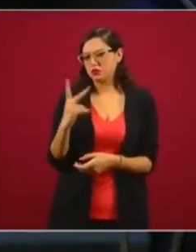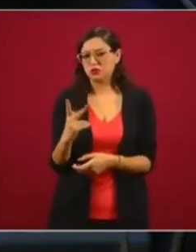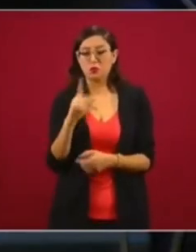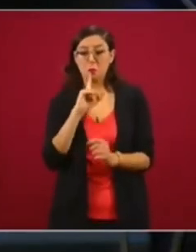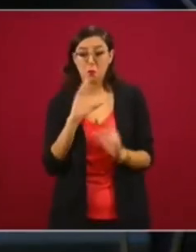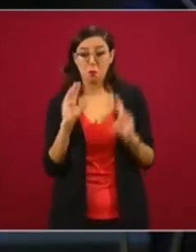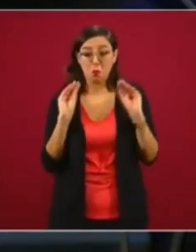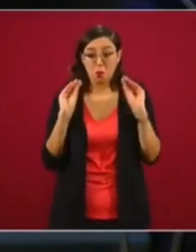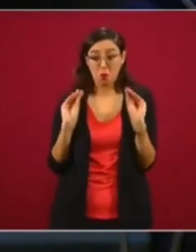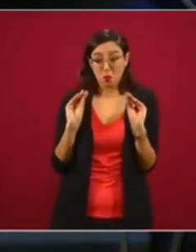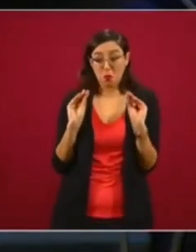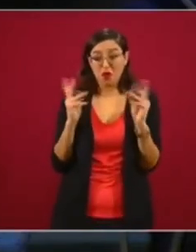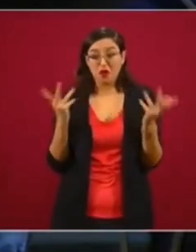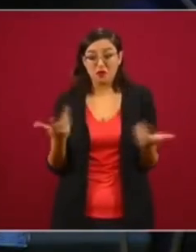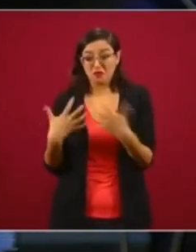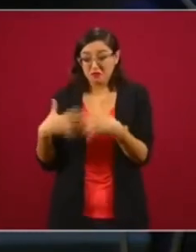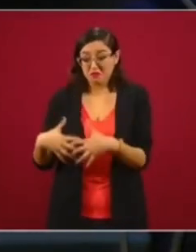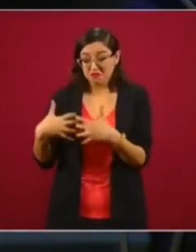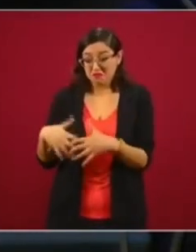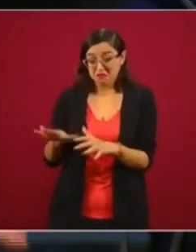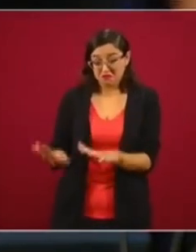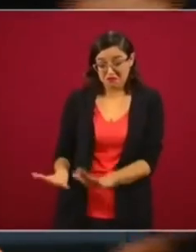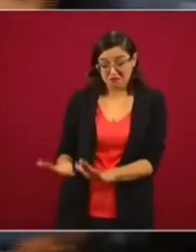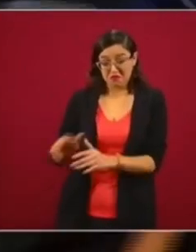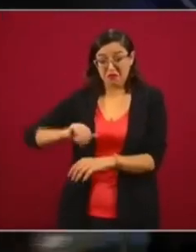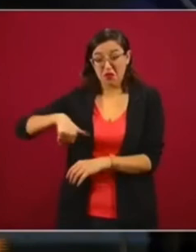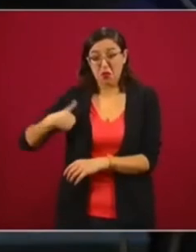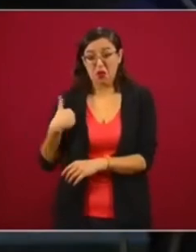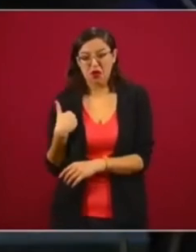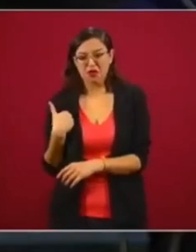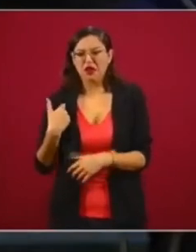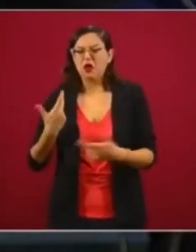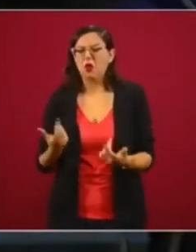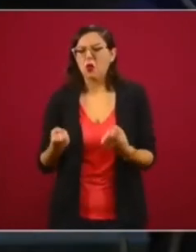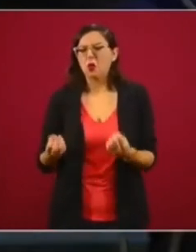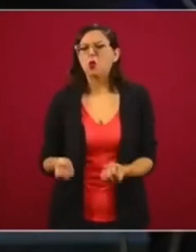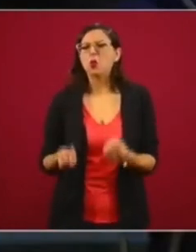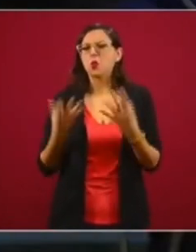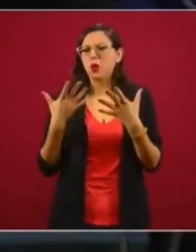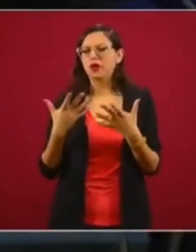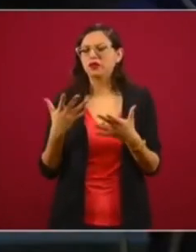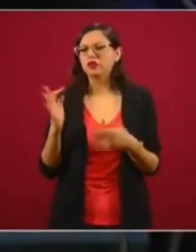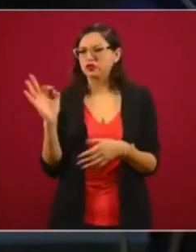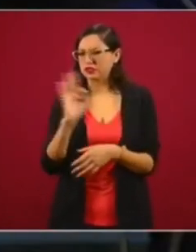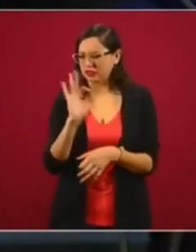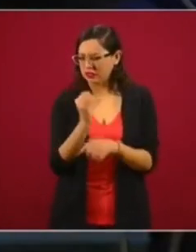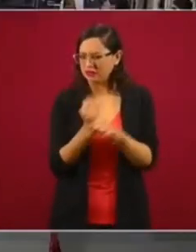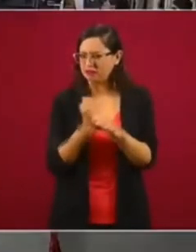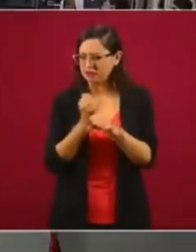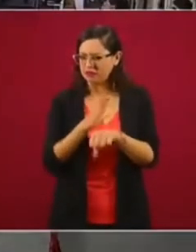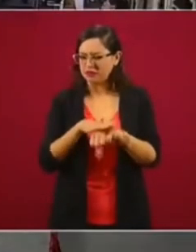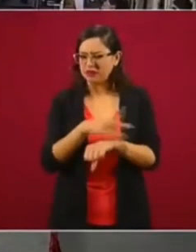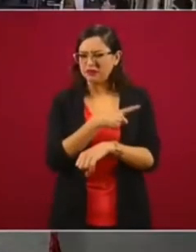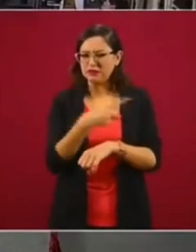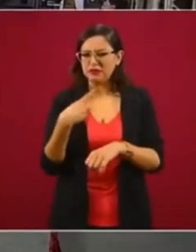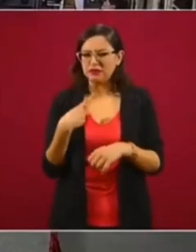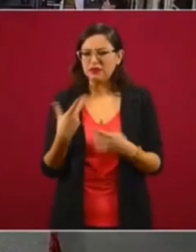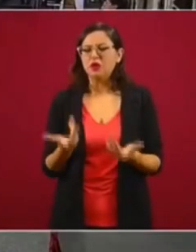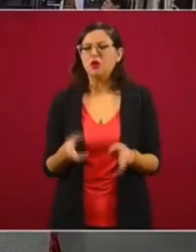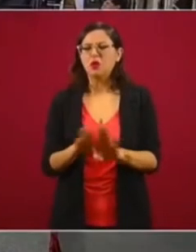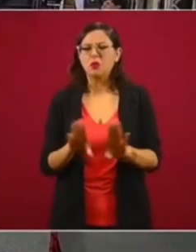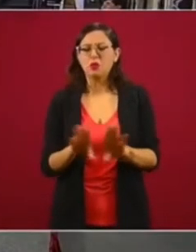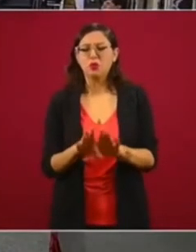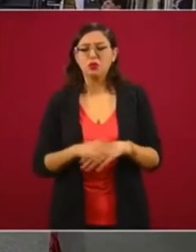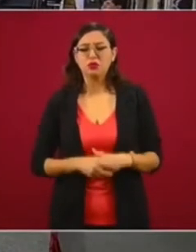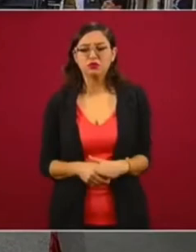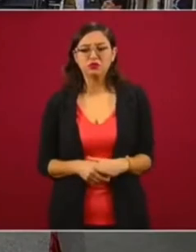quedado entonces los ventiladores en el IMSS? ¿Cuántos casos más de estos han considerado que se deban investigar? Pues no